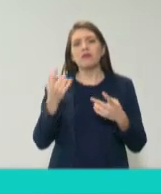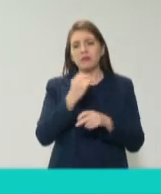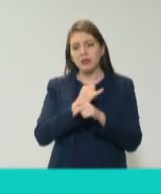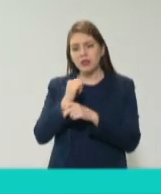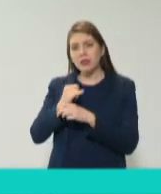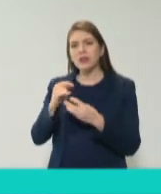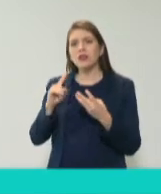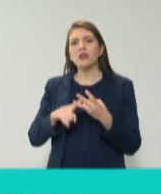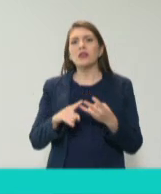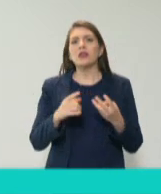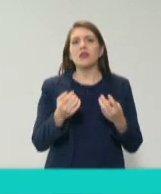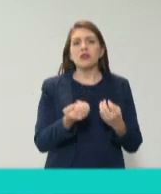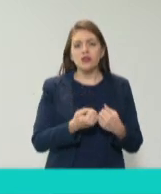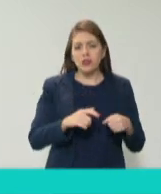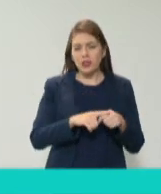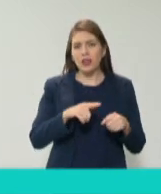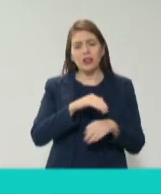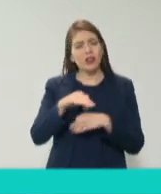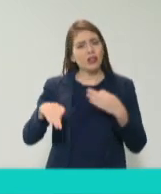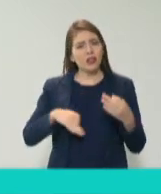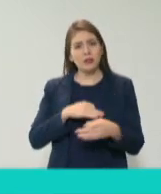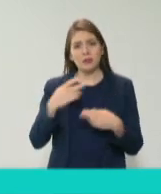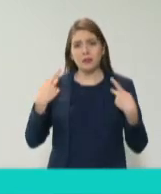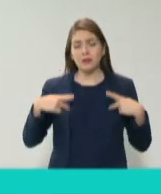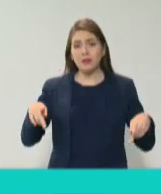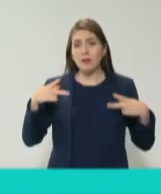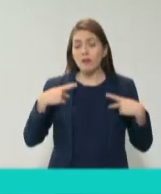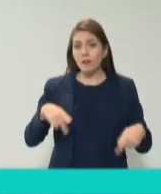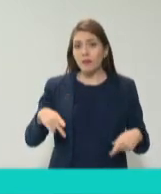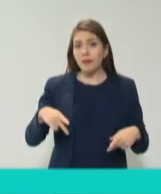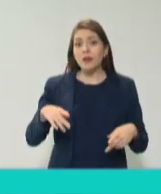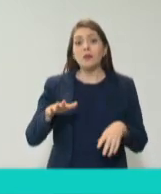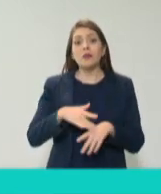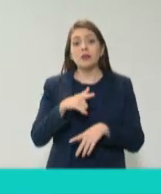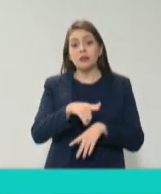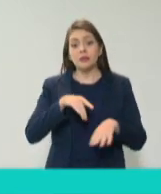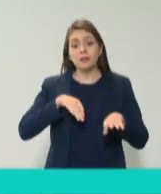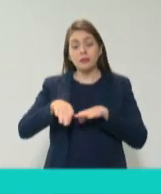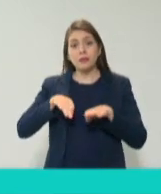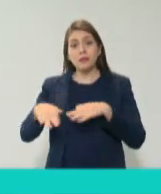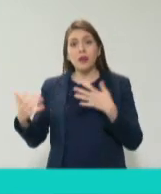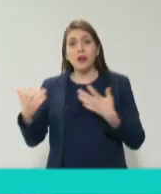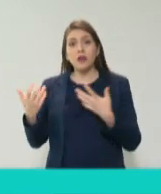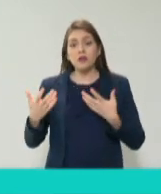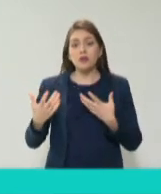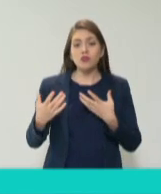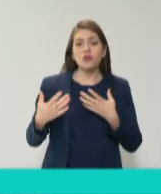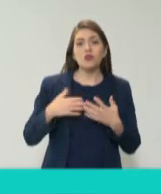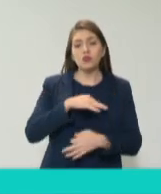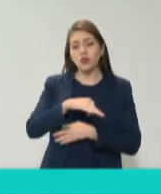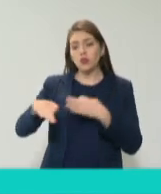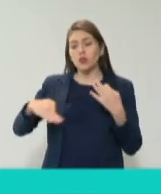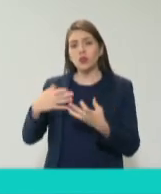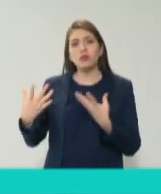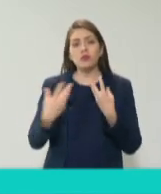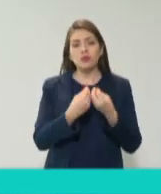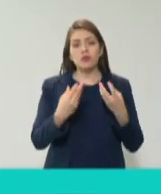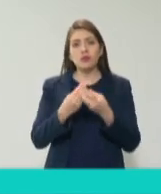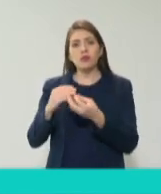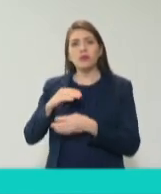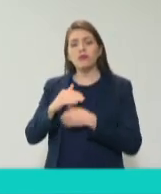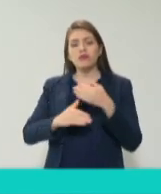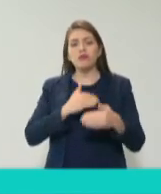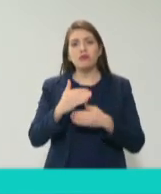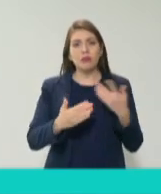a los ciudadanos que pues es un trabajo que hemos ido construyendo todos entonces a pesar de